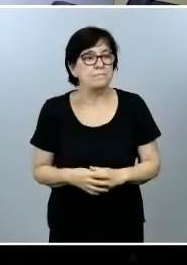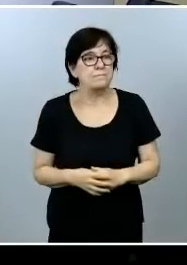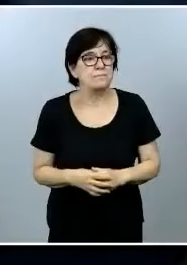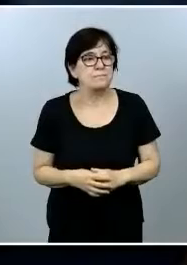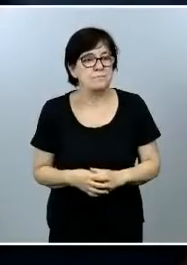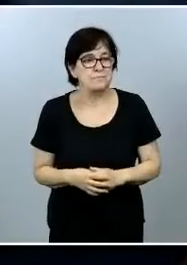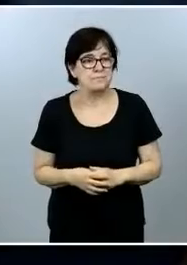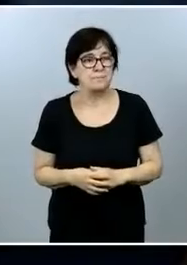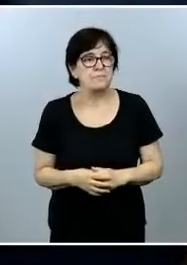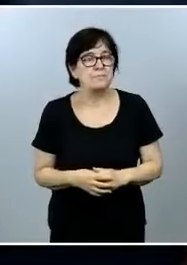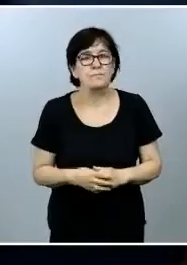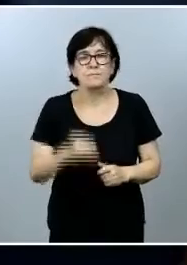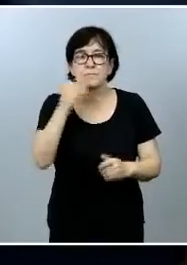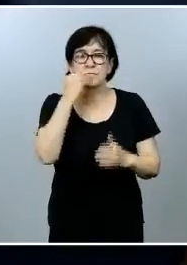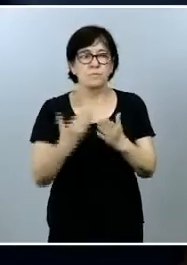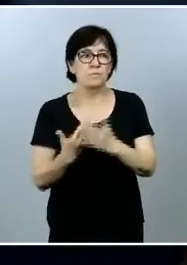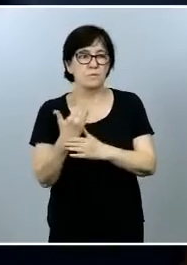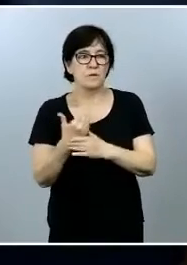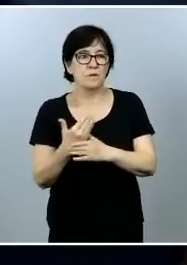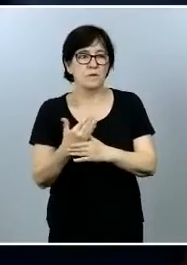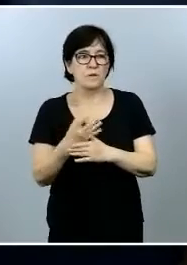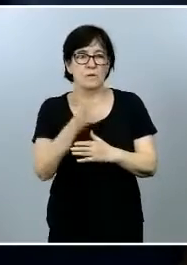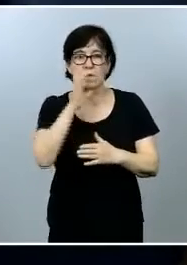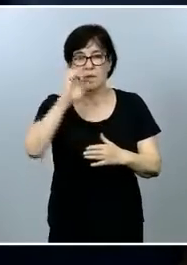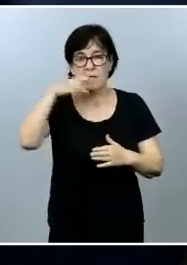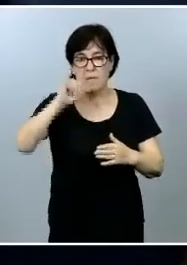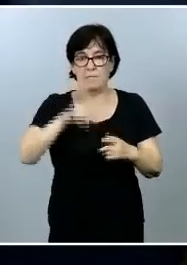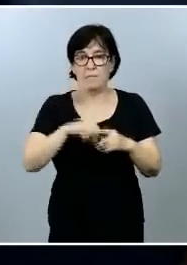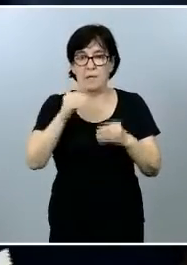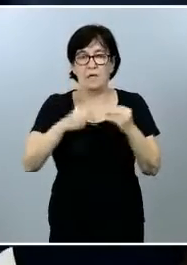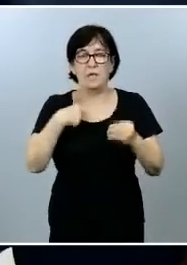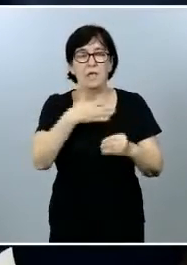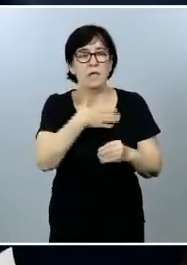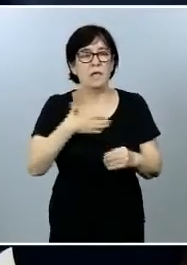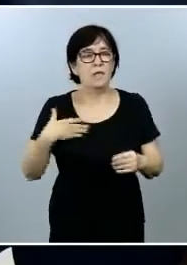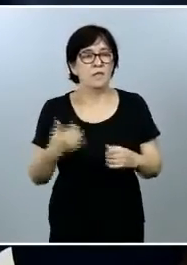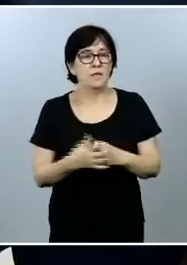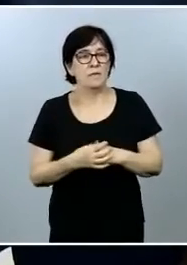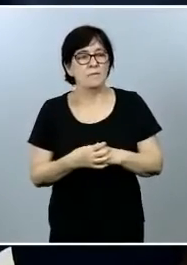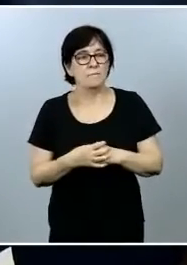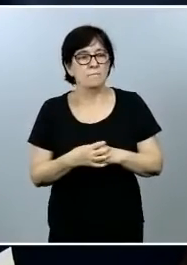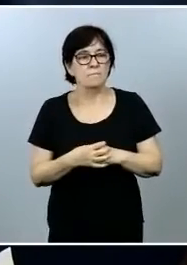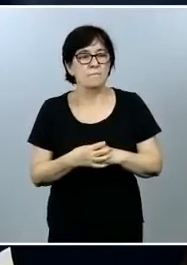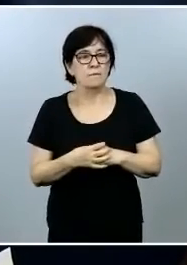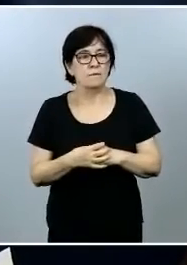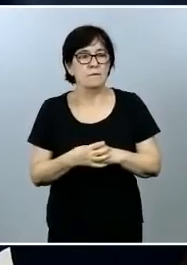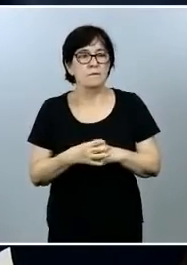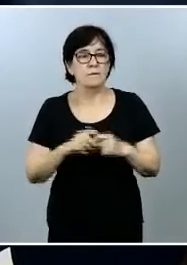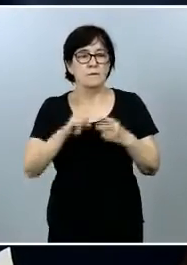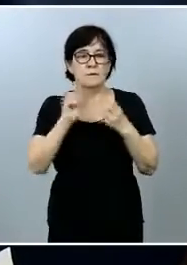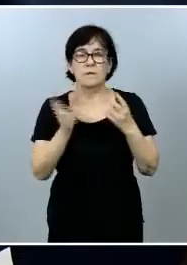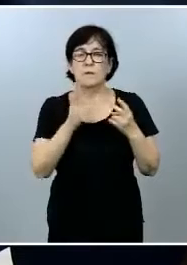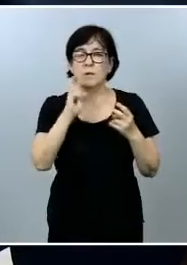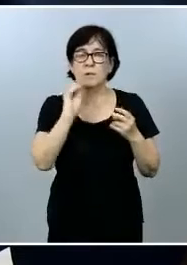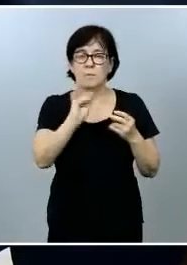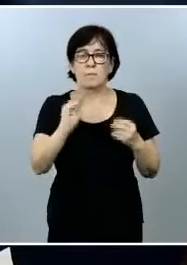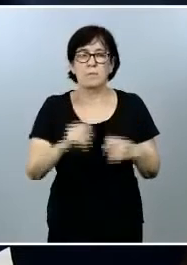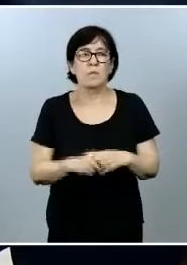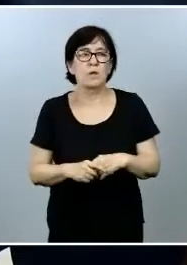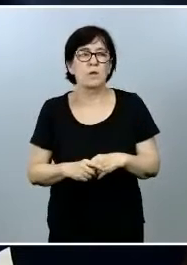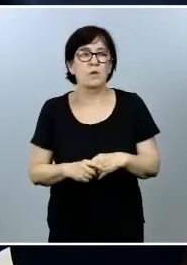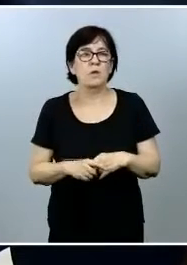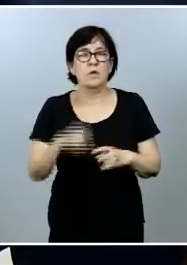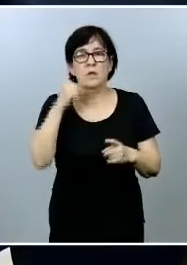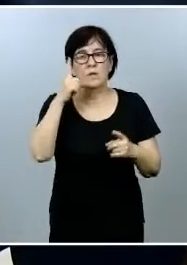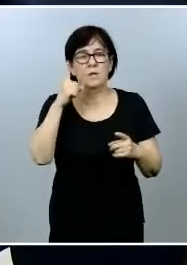Hola buenos días Noemi San Juan de Aragón Televisión yo quería hacer varias preguntas en primer lugar una sobre el